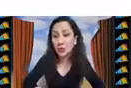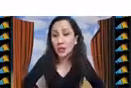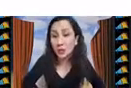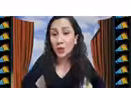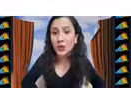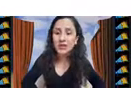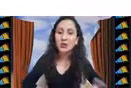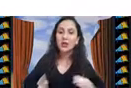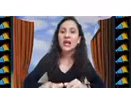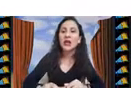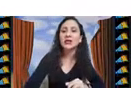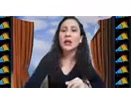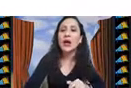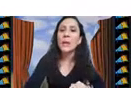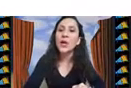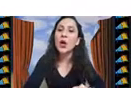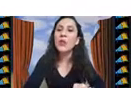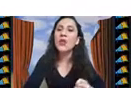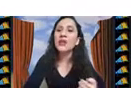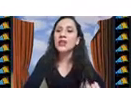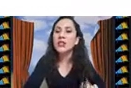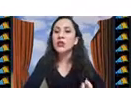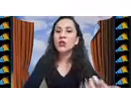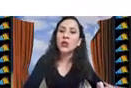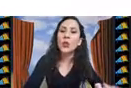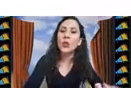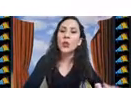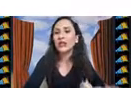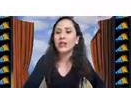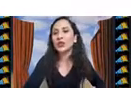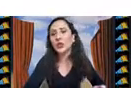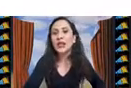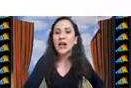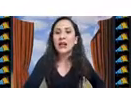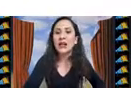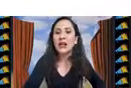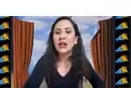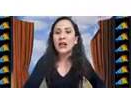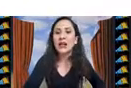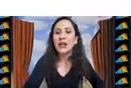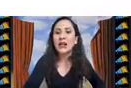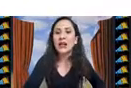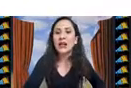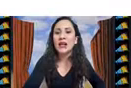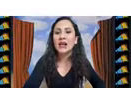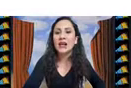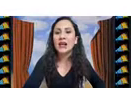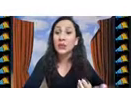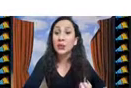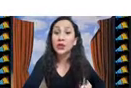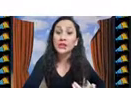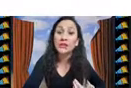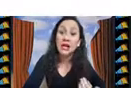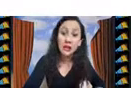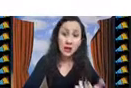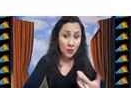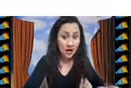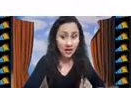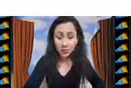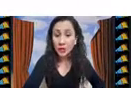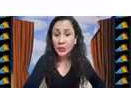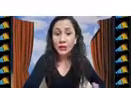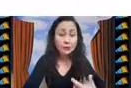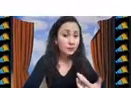para alcanzar a obtener mejores resultados. Pero, ¿cómo decido cuál es seleccionar con qué estrategias que darme? ¿Cuáles debo utilizar